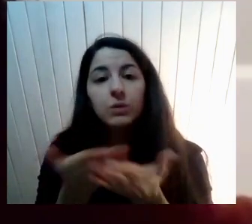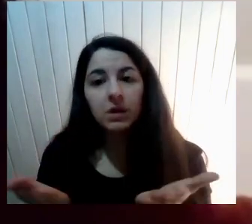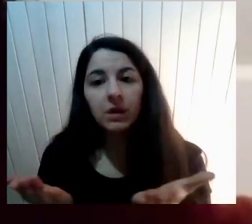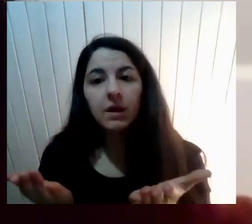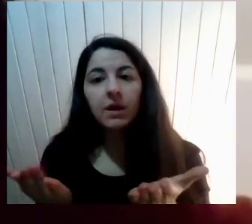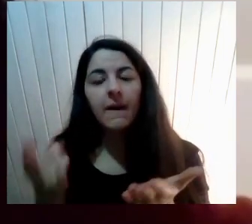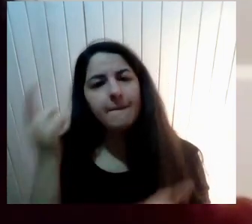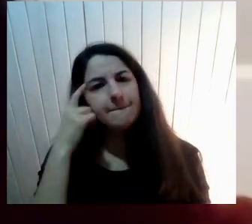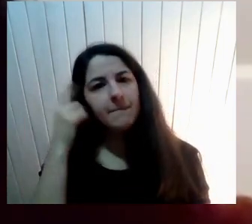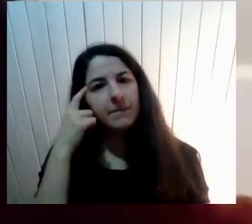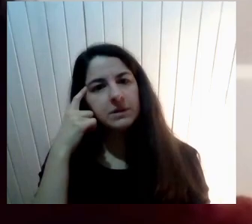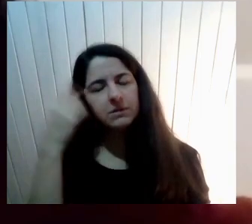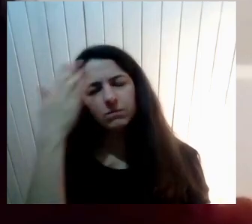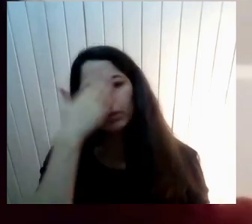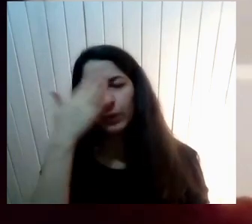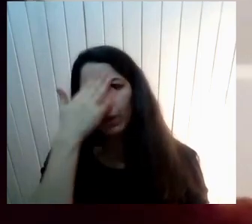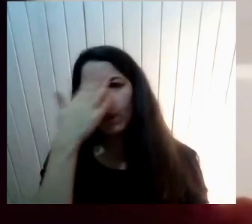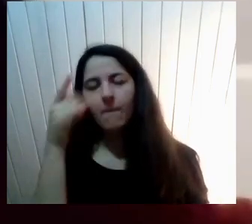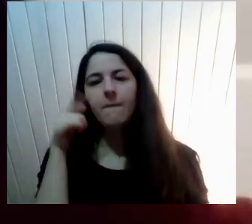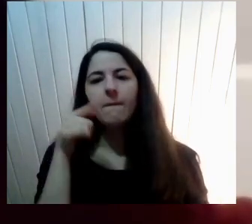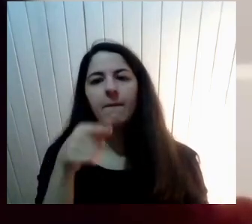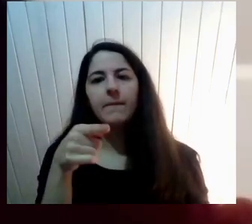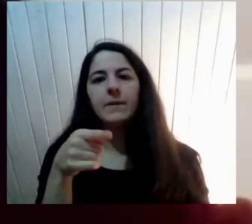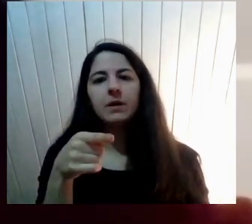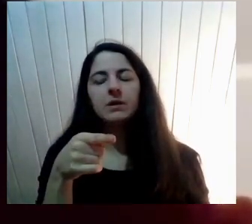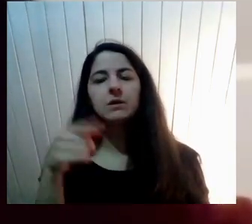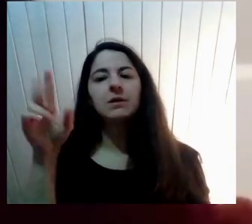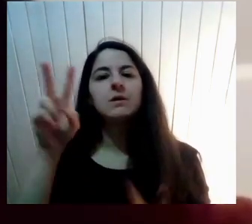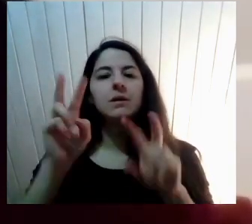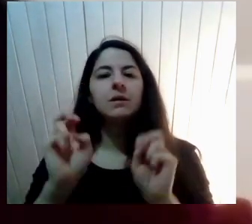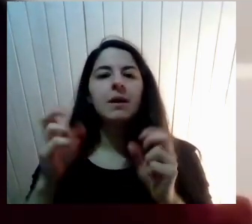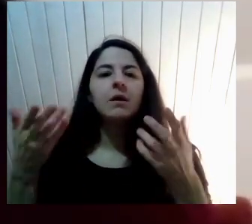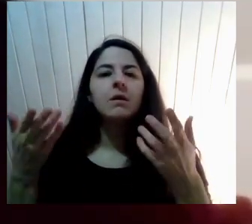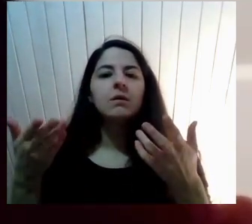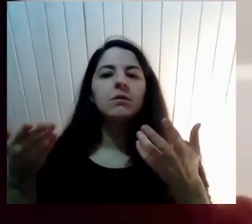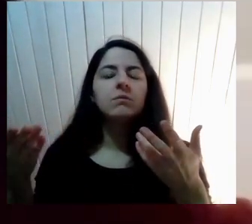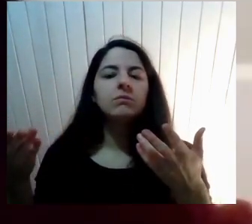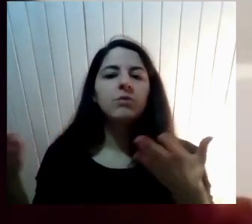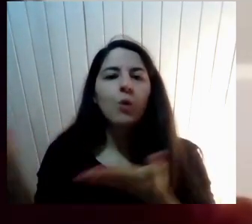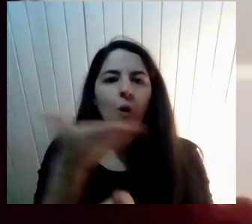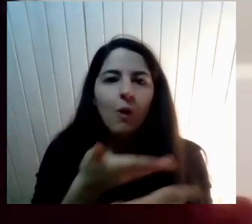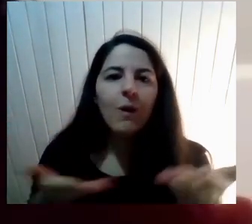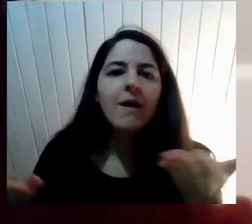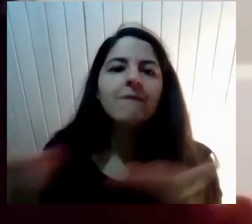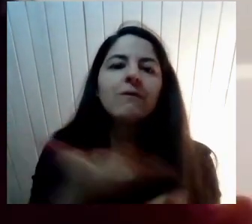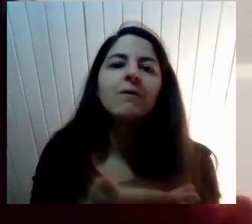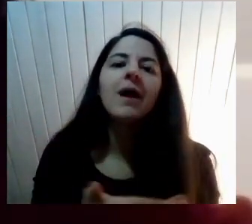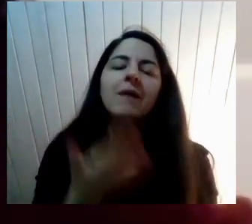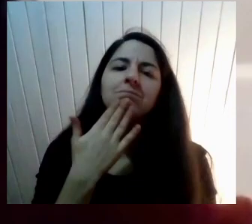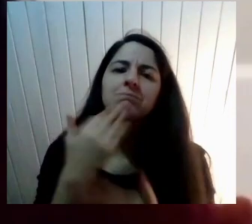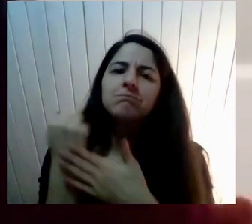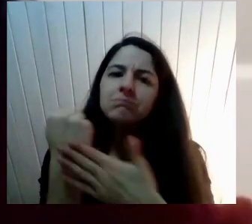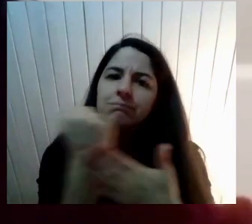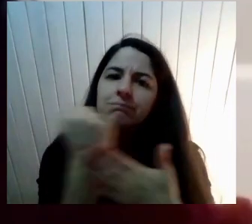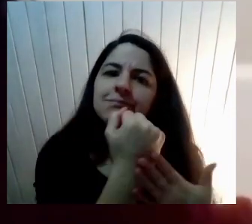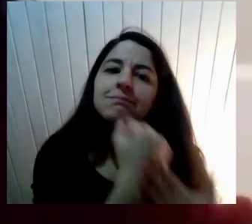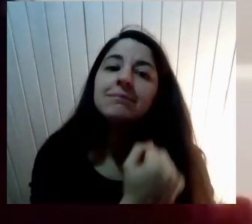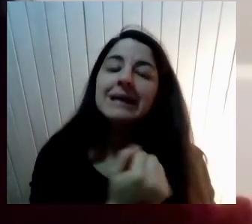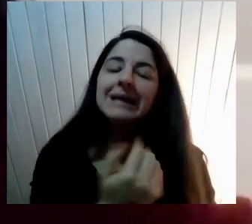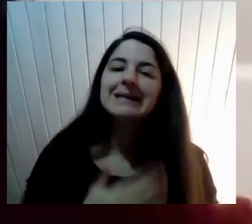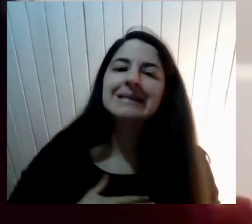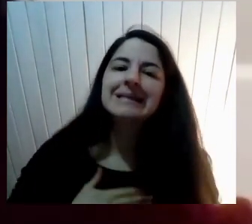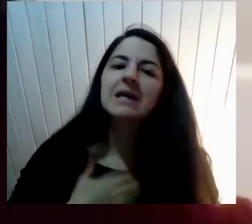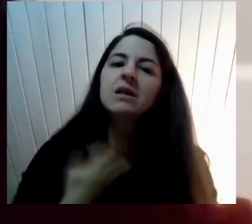levantado Las colaboraciones Por sobre todo Y los sentidos comunitarios Y yo creo que Ahí tenemos que También